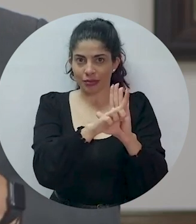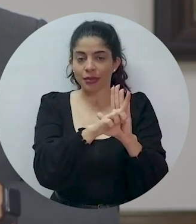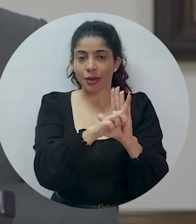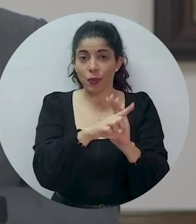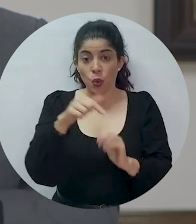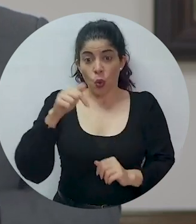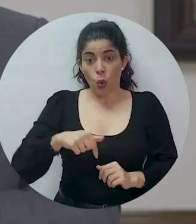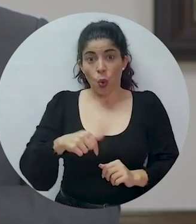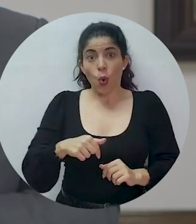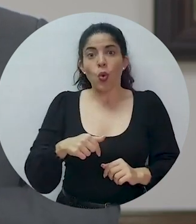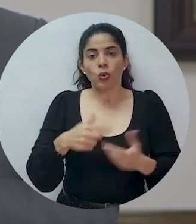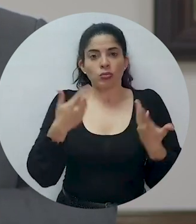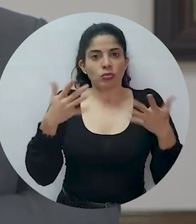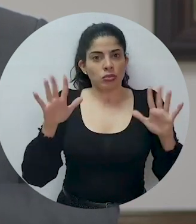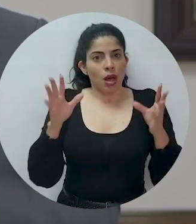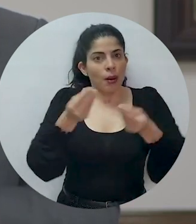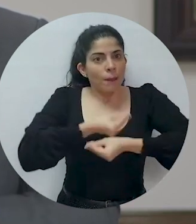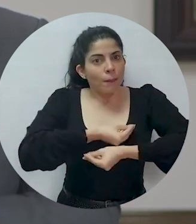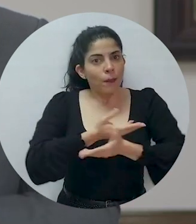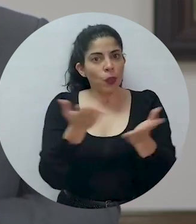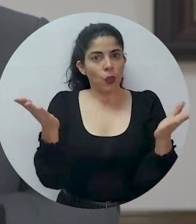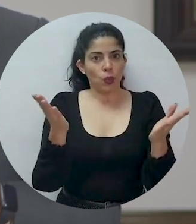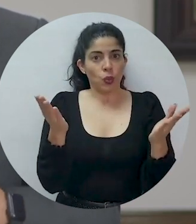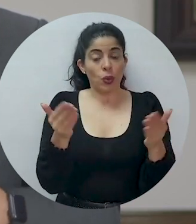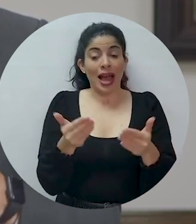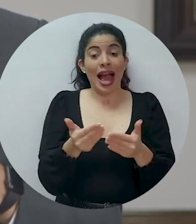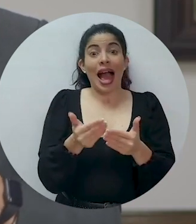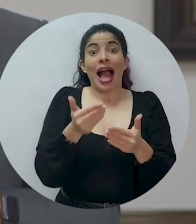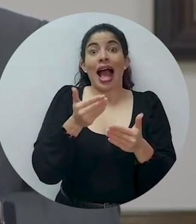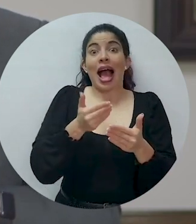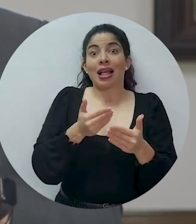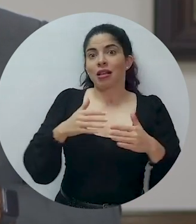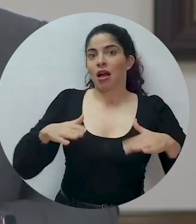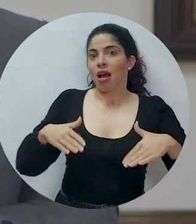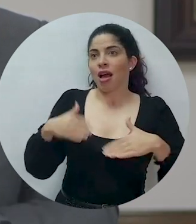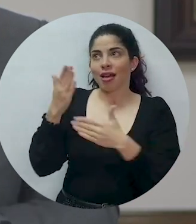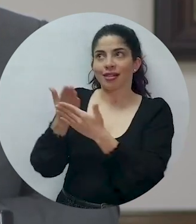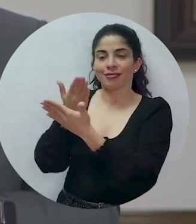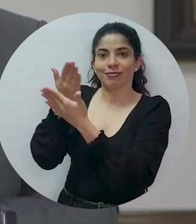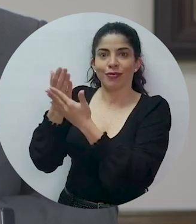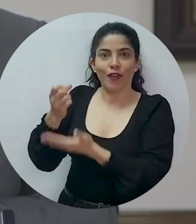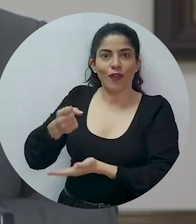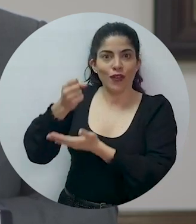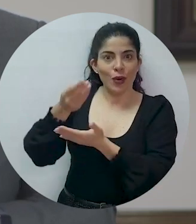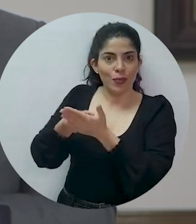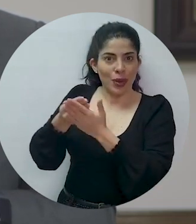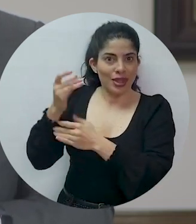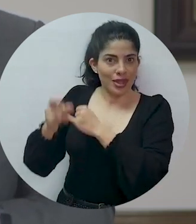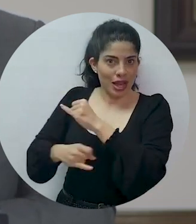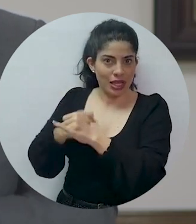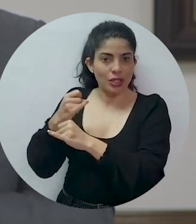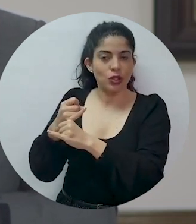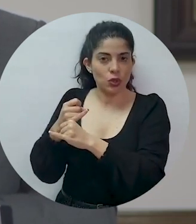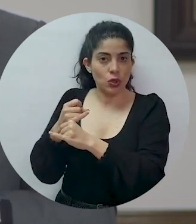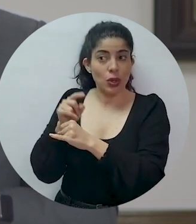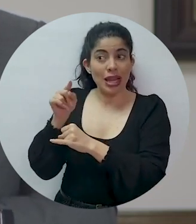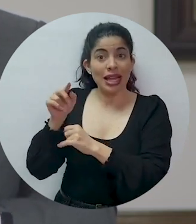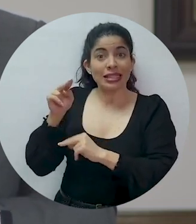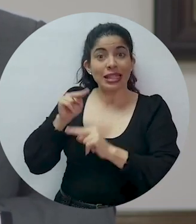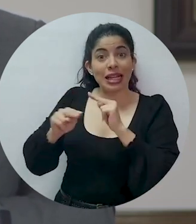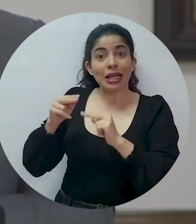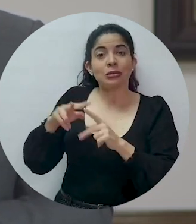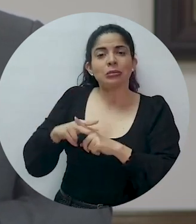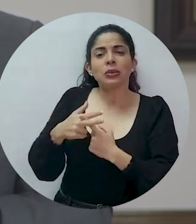y hoy mismo será hecho pública al país antes incluso de plantearla al FMI en la